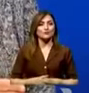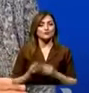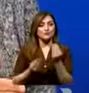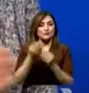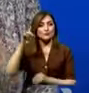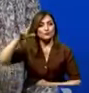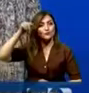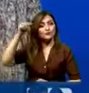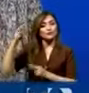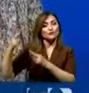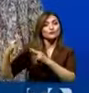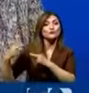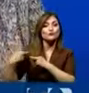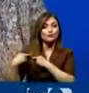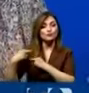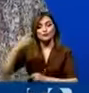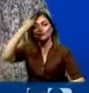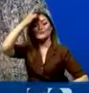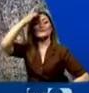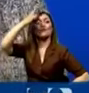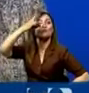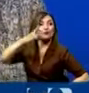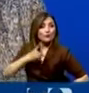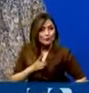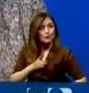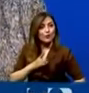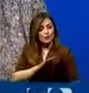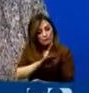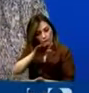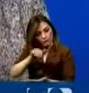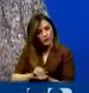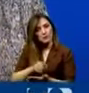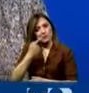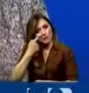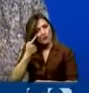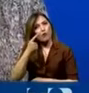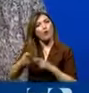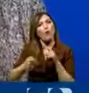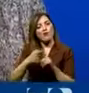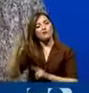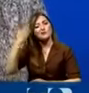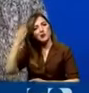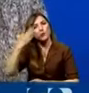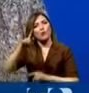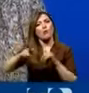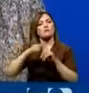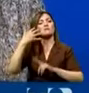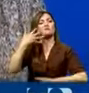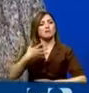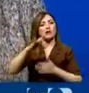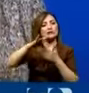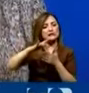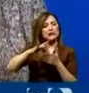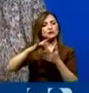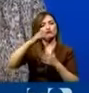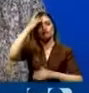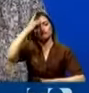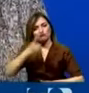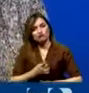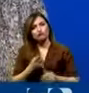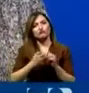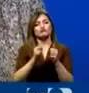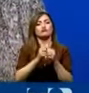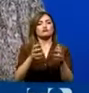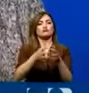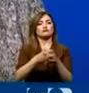responsabilidad tomará la decisión que deba tomar y tomará el riesgo que deba tomar para solucionar